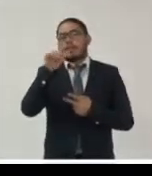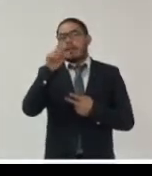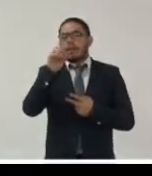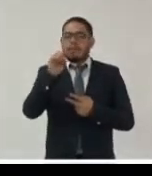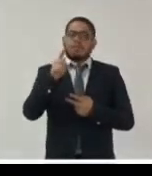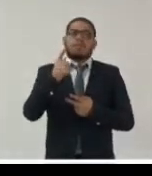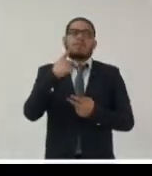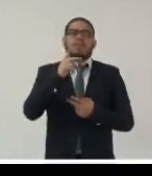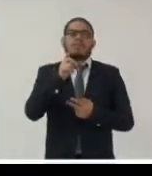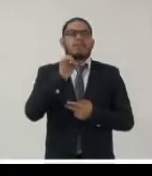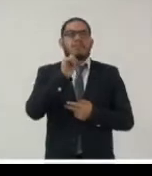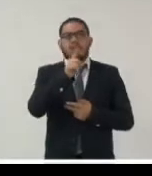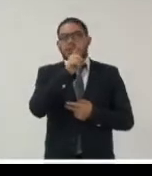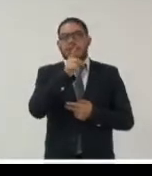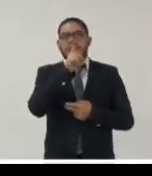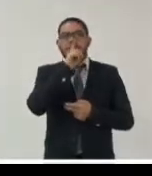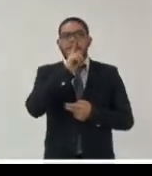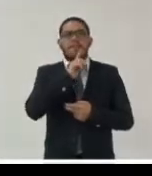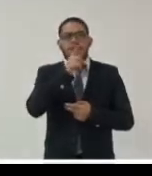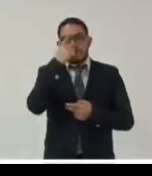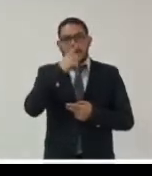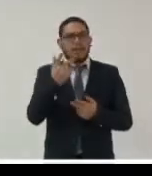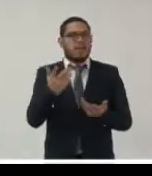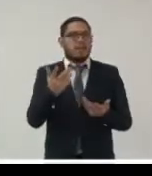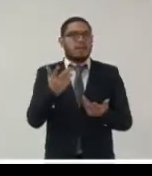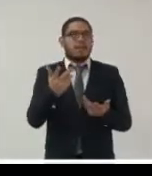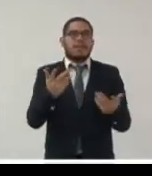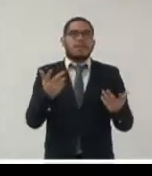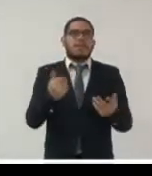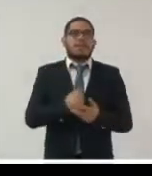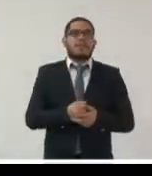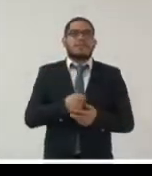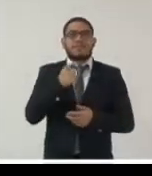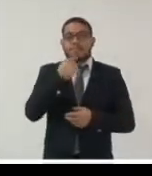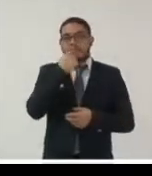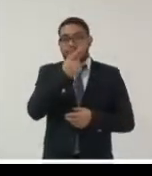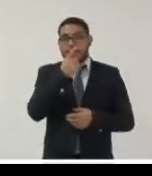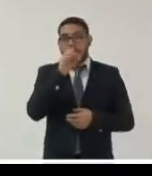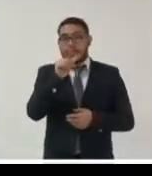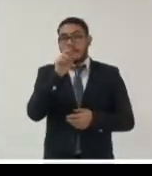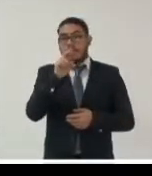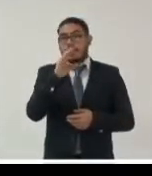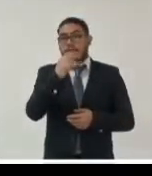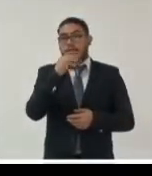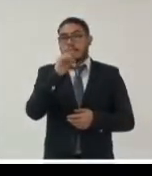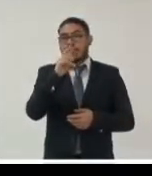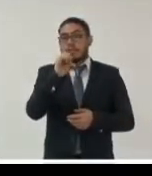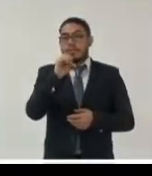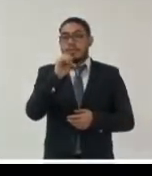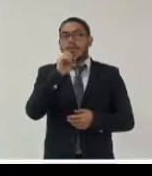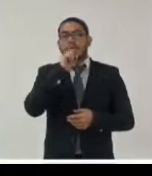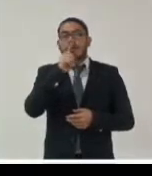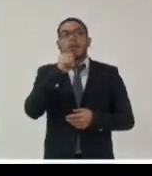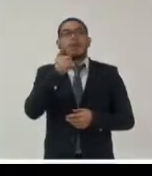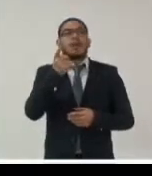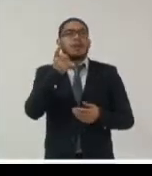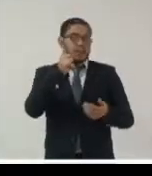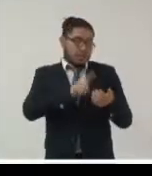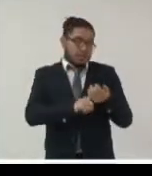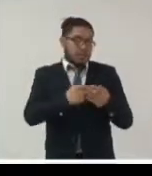es mentira estamos mintiendo para los jueces se dice que está archivado bajo una custodia de un archivo